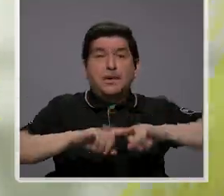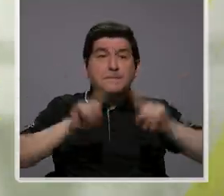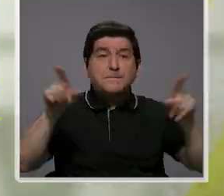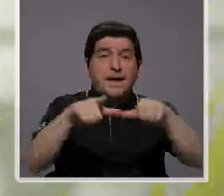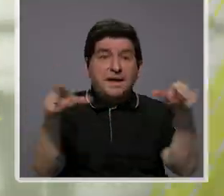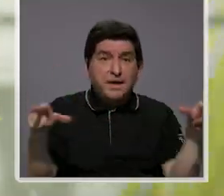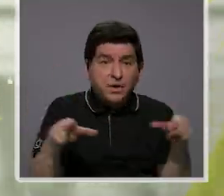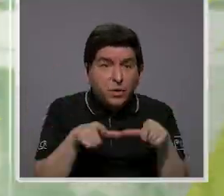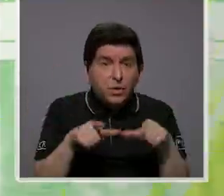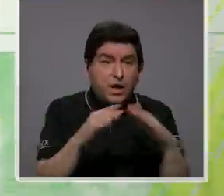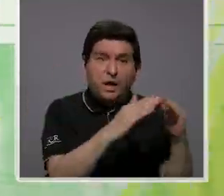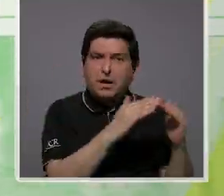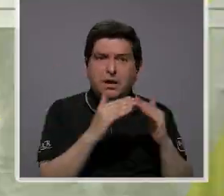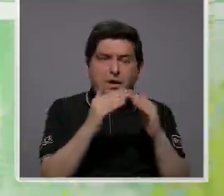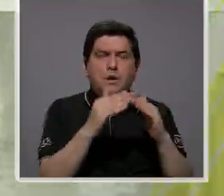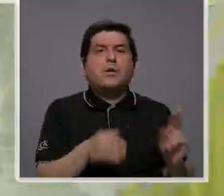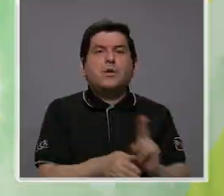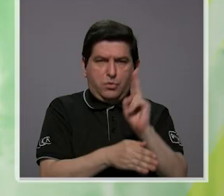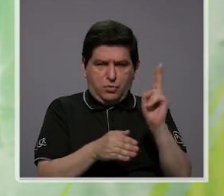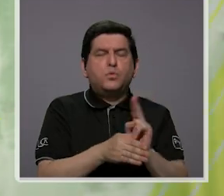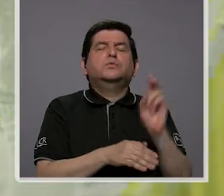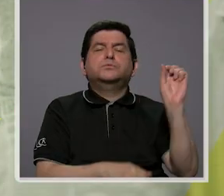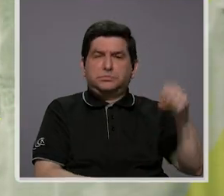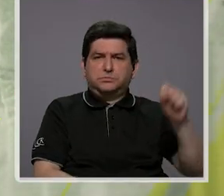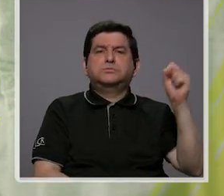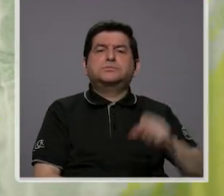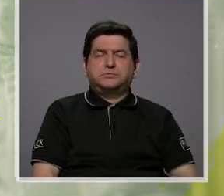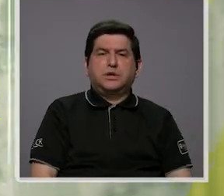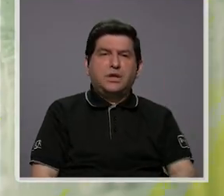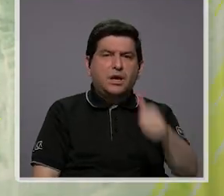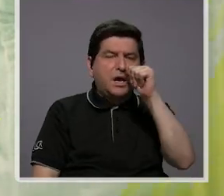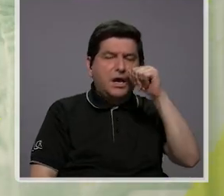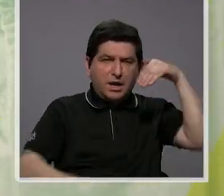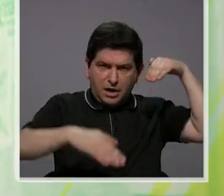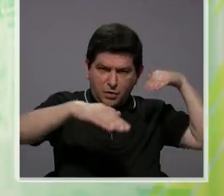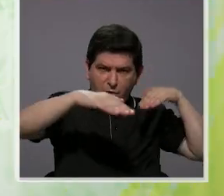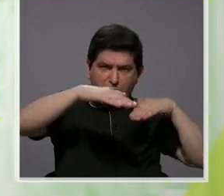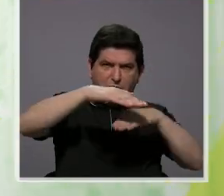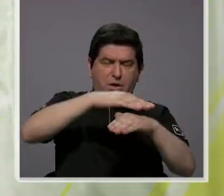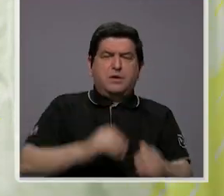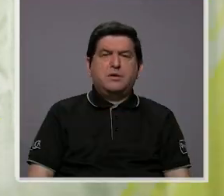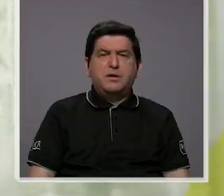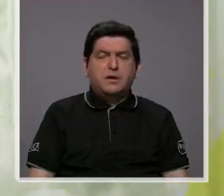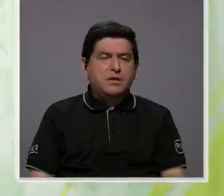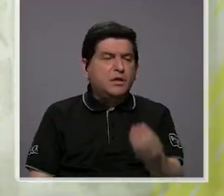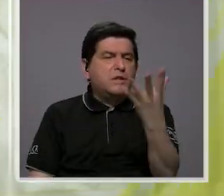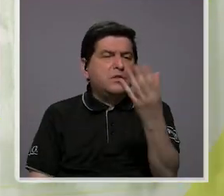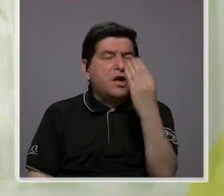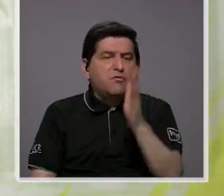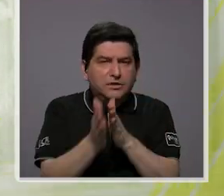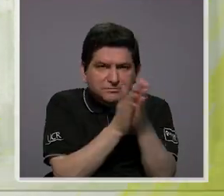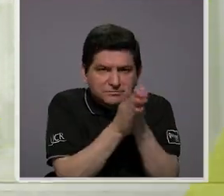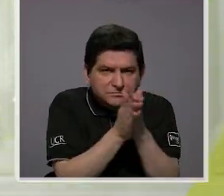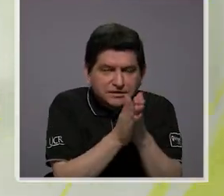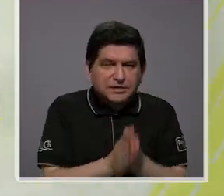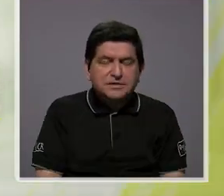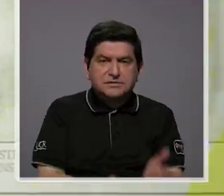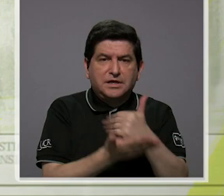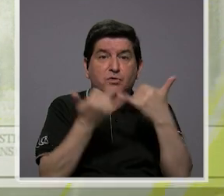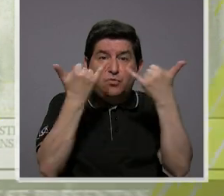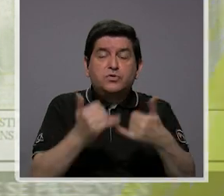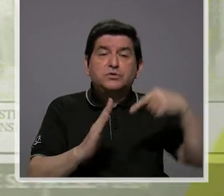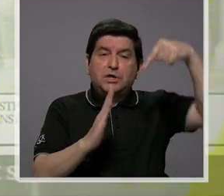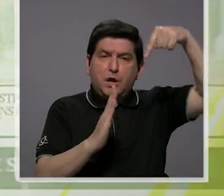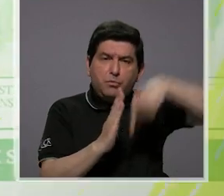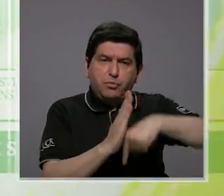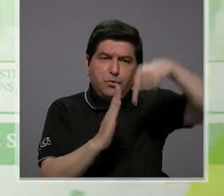No obstante, hay lugares, hay comunidades que sí utilizan también el agua subterránea, que captan manantiales y algunos